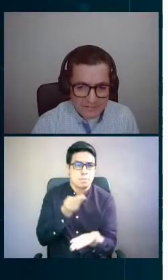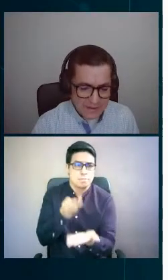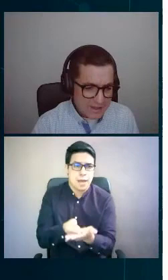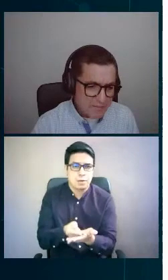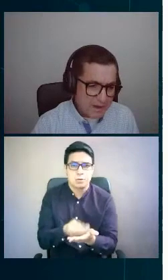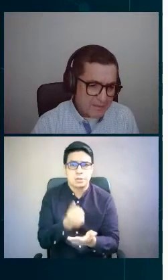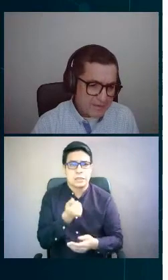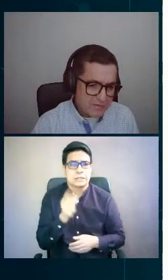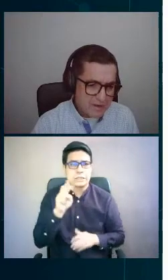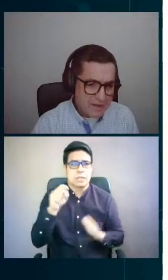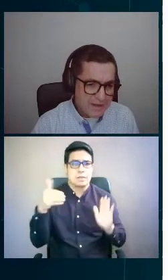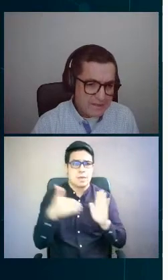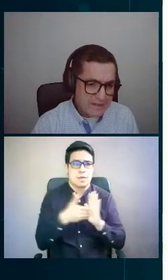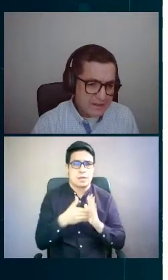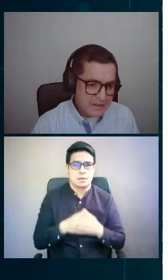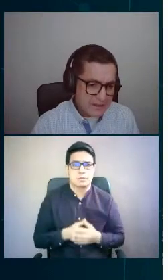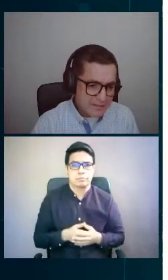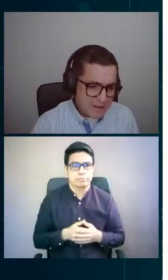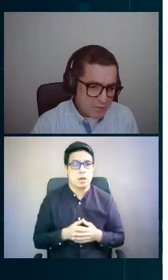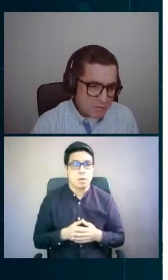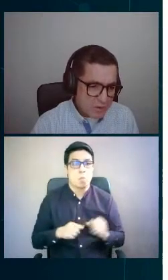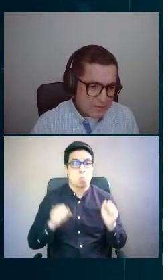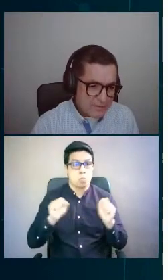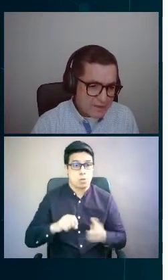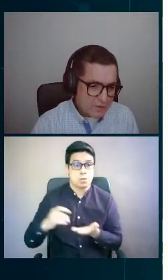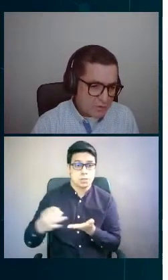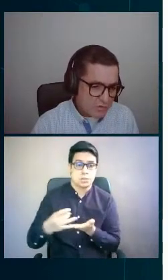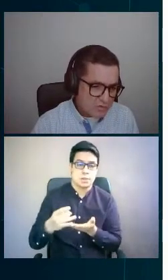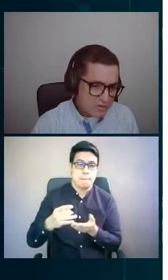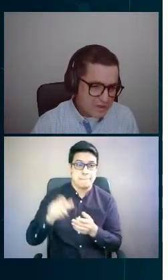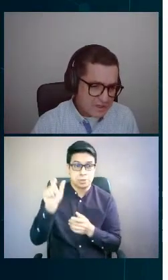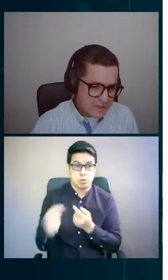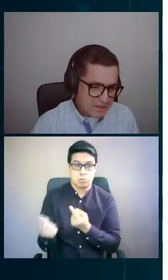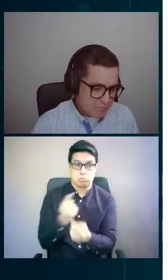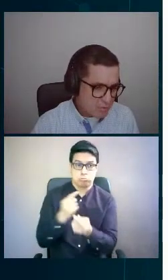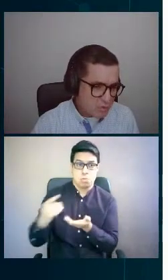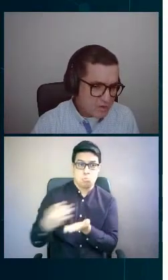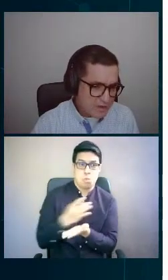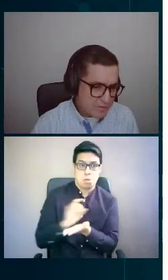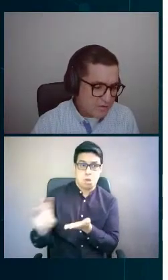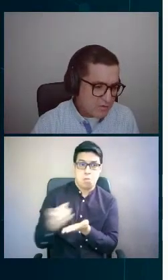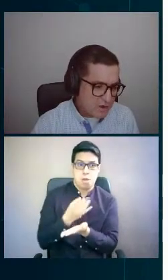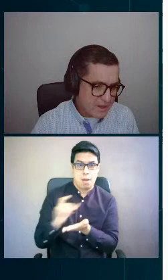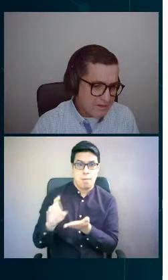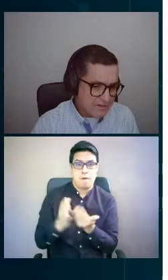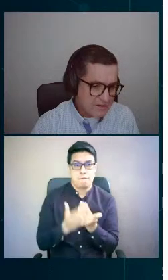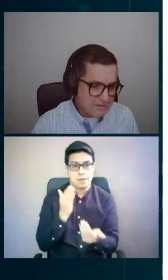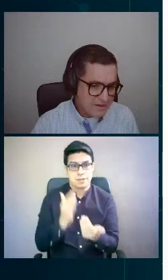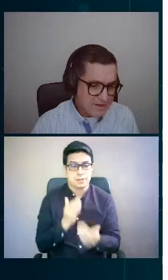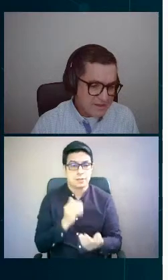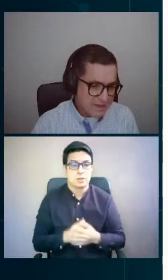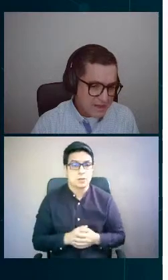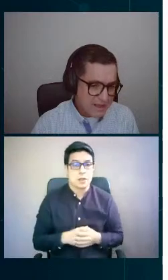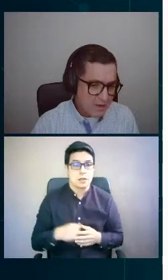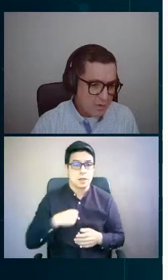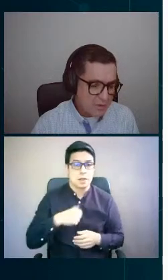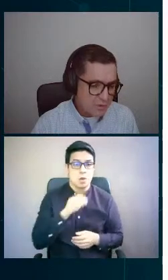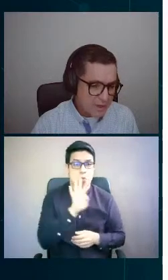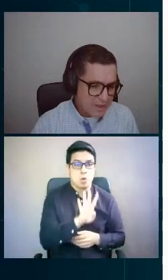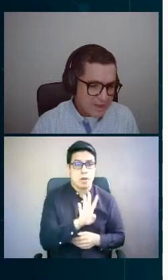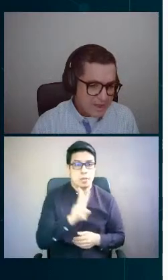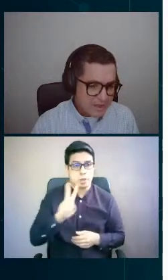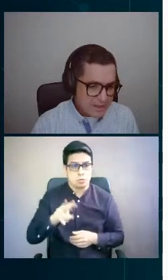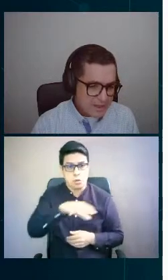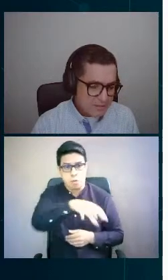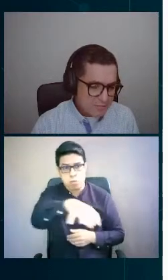con canales digitales para la atención al cliente. Tenemos 42 puntos de servicio o agencias en el área de